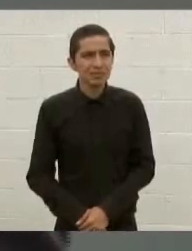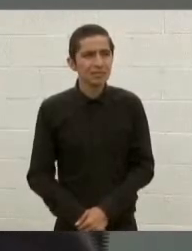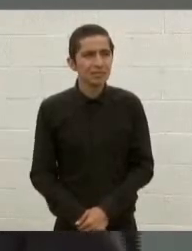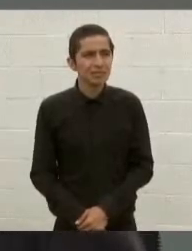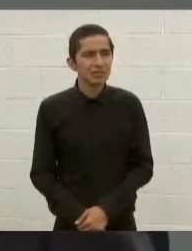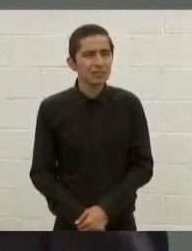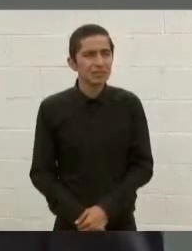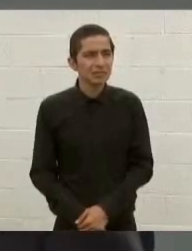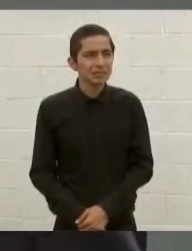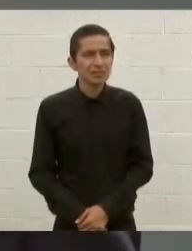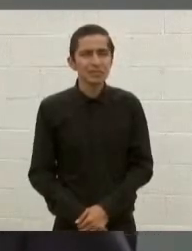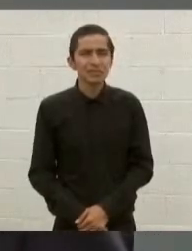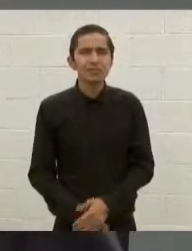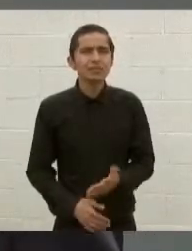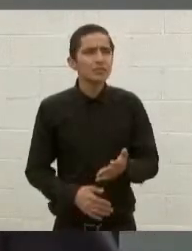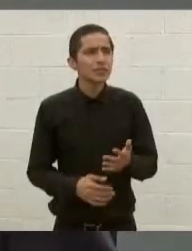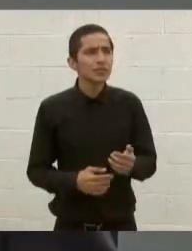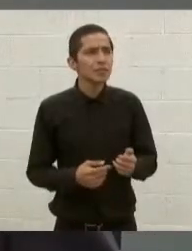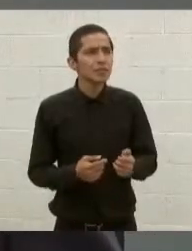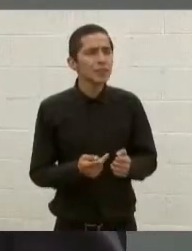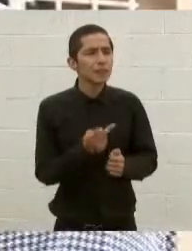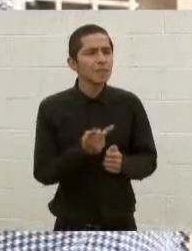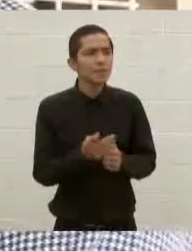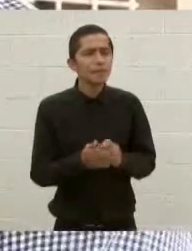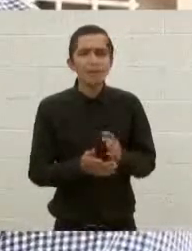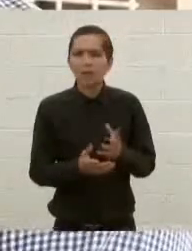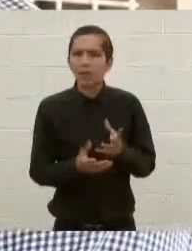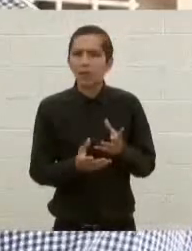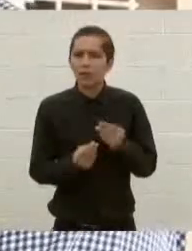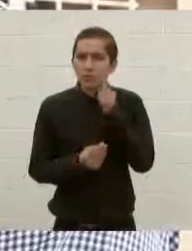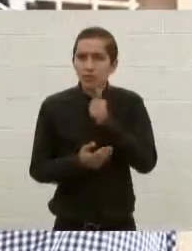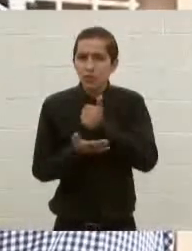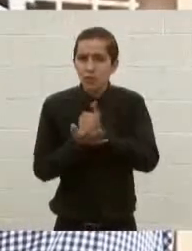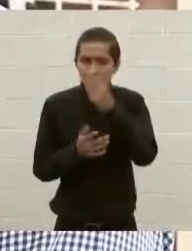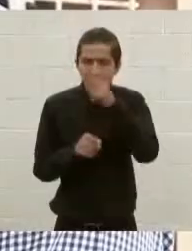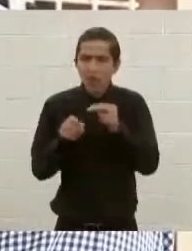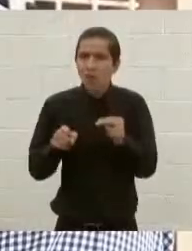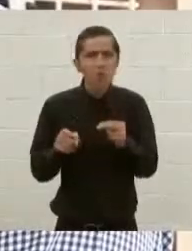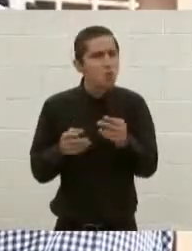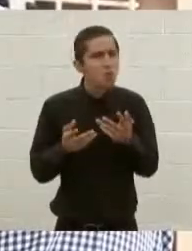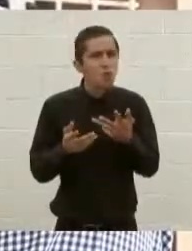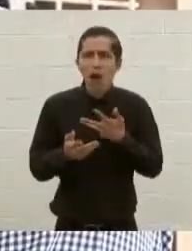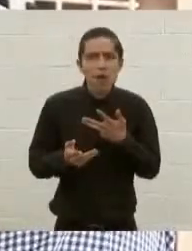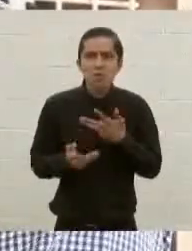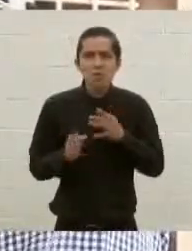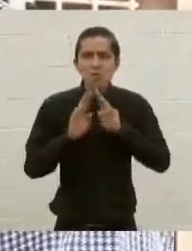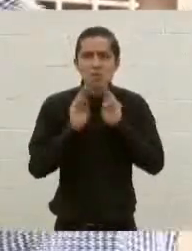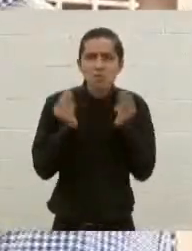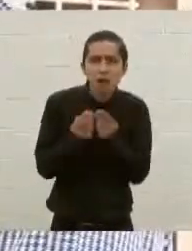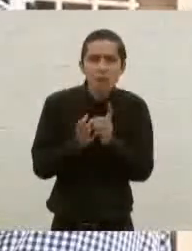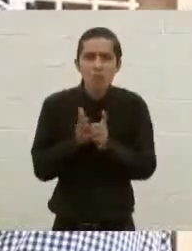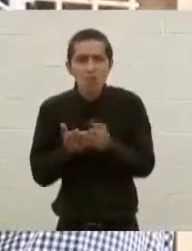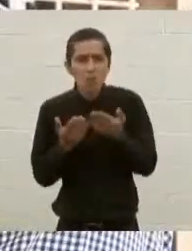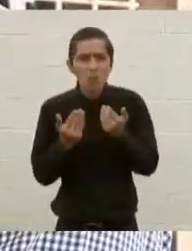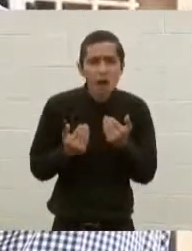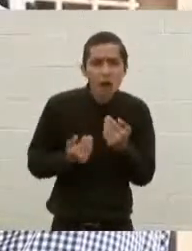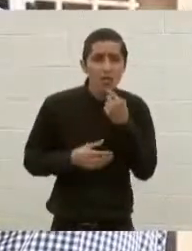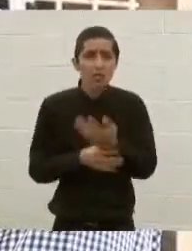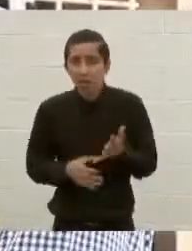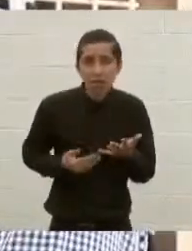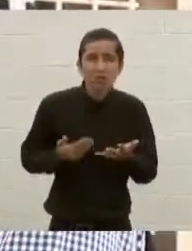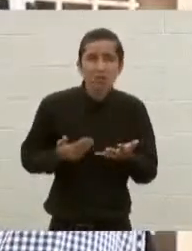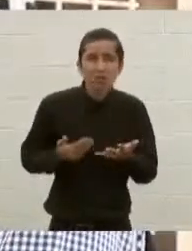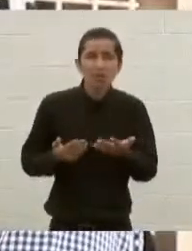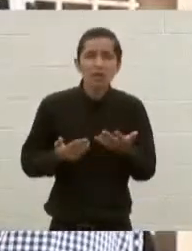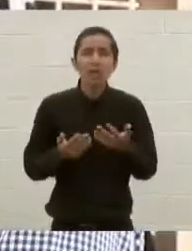¿Qué tal, Secretario? Oficialmente siempre se ha dicho que en la Ciudad de México no hay cárteles de las drogas que son grupos delictivos.